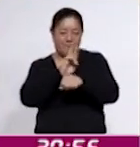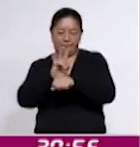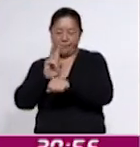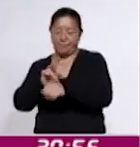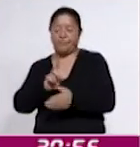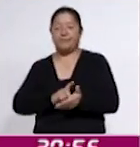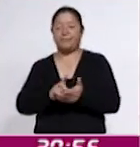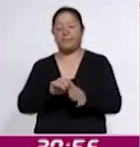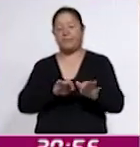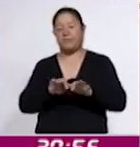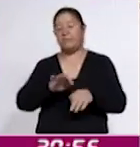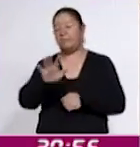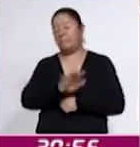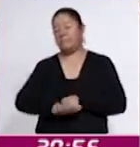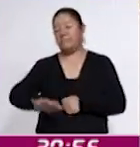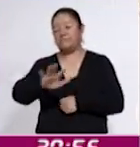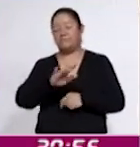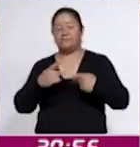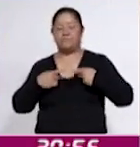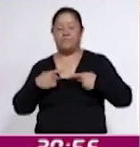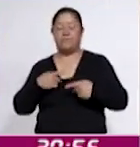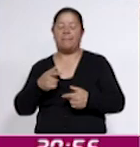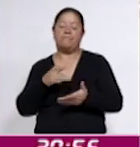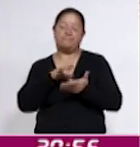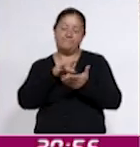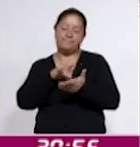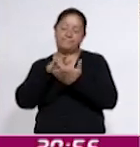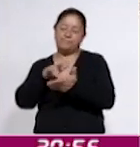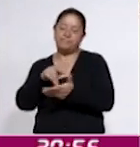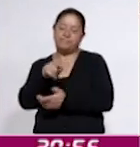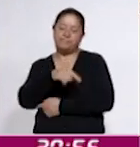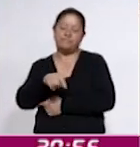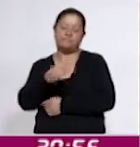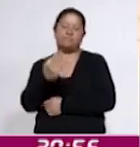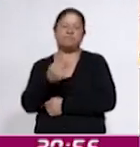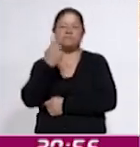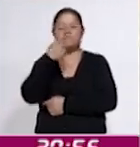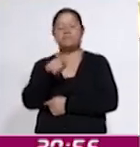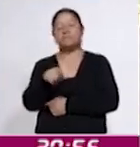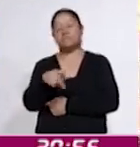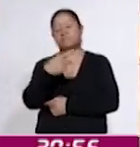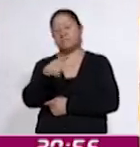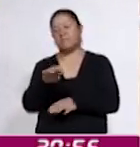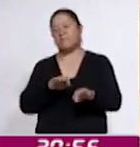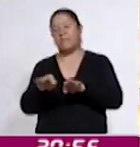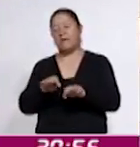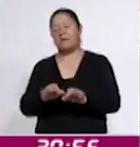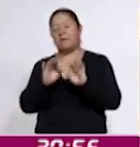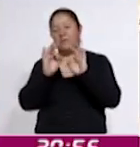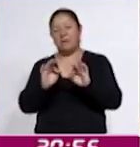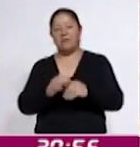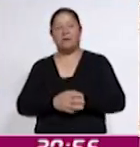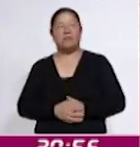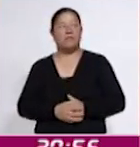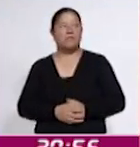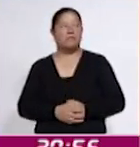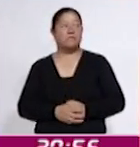laborales de sus agremiados y de brindarles el apoyo necesario para desempeñar sus funciones de manera óptima.